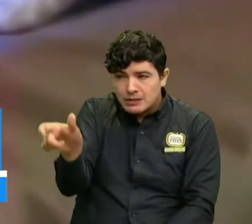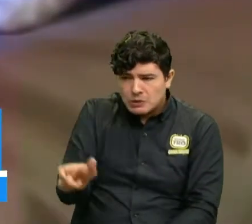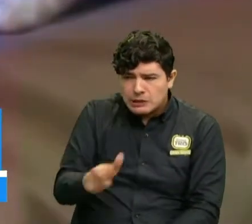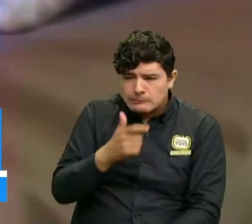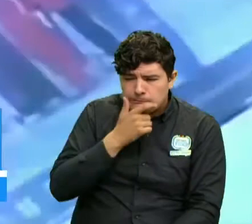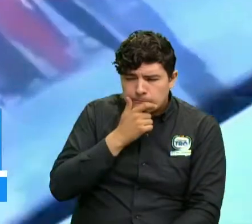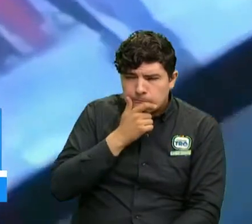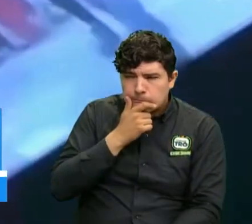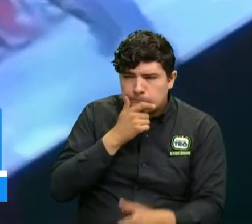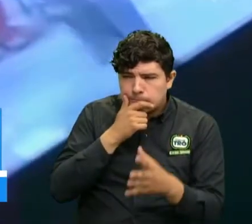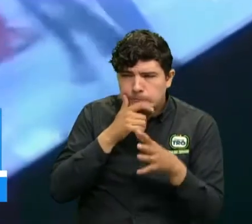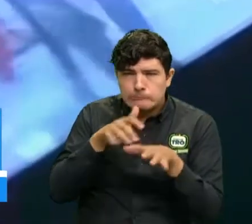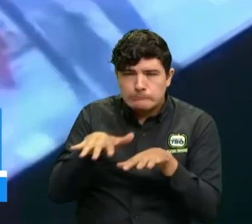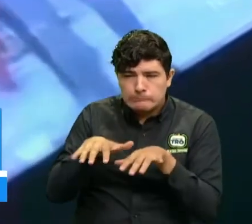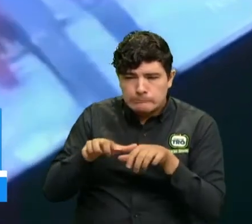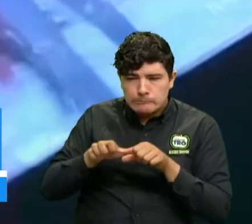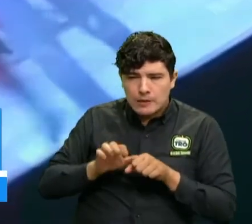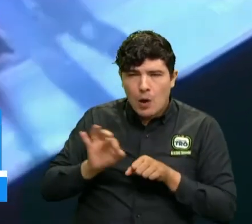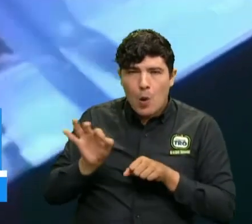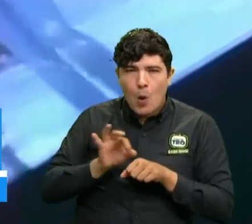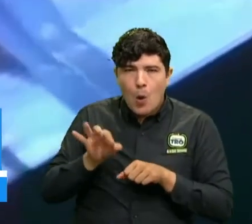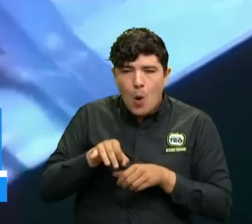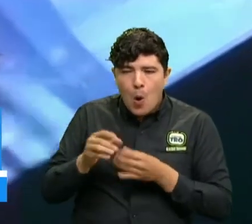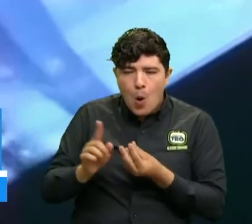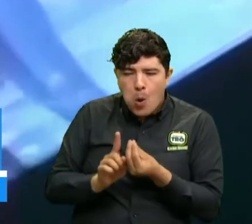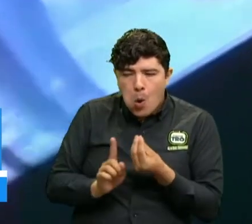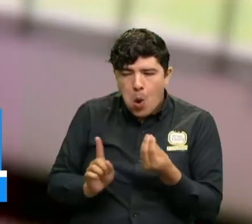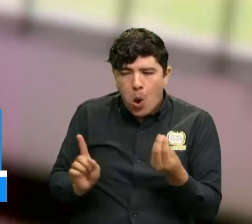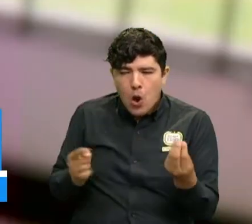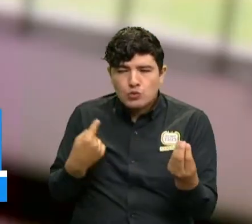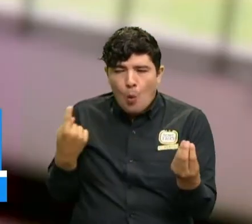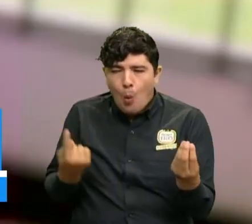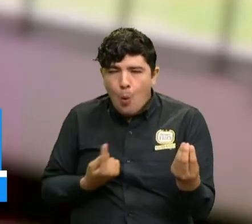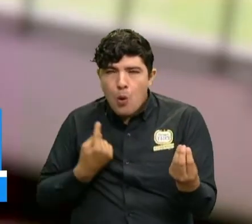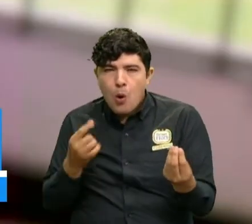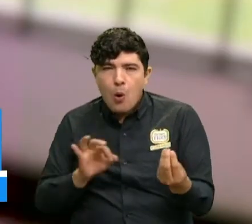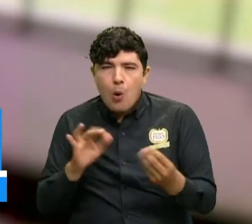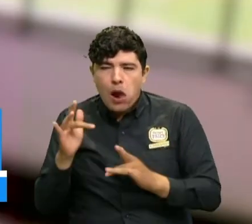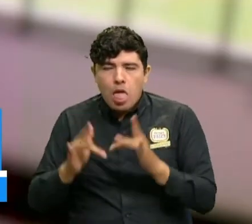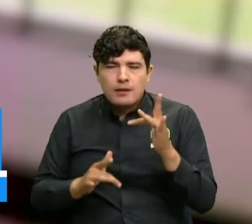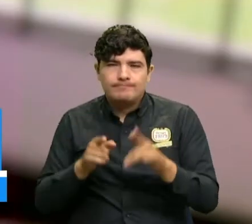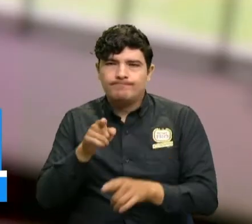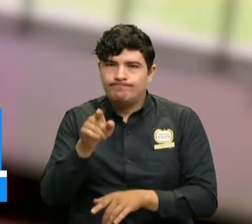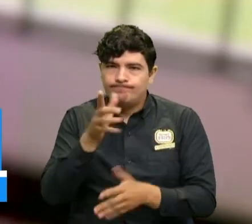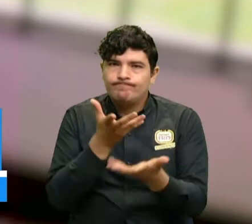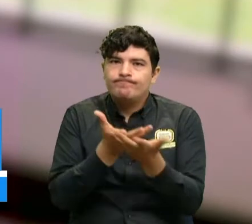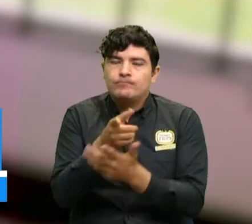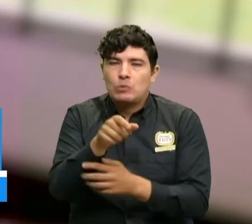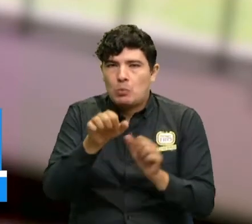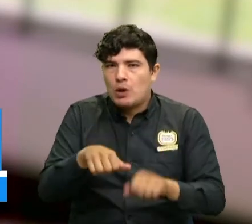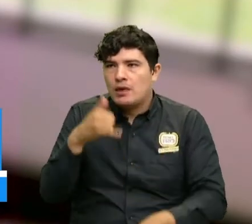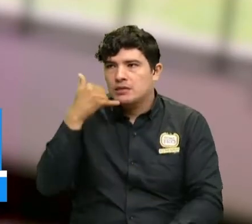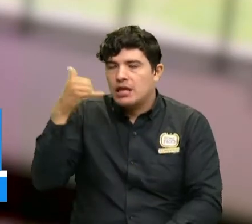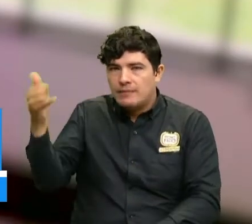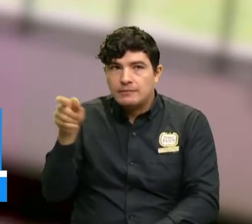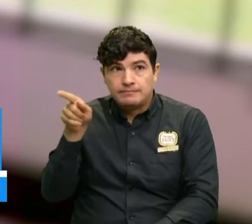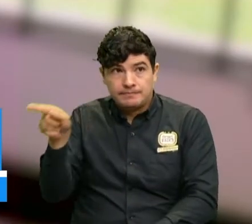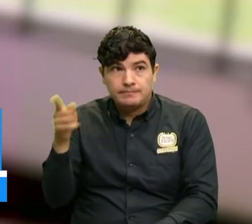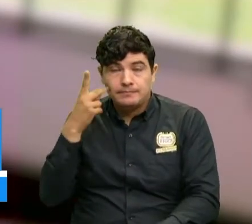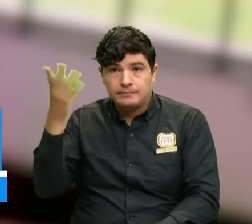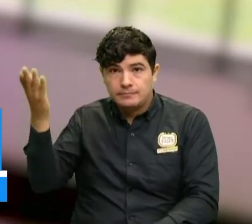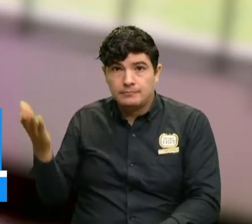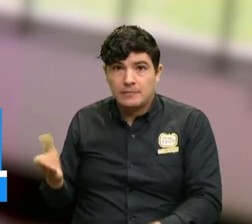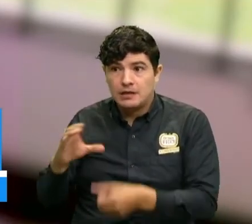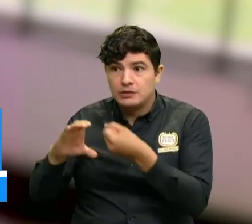de apatía. Además, recomiendan comunicarse a las líneas telefónicas 310-929-1757